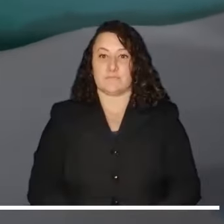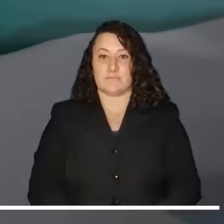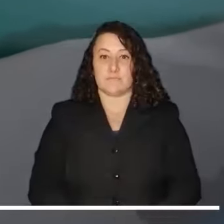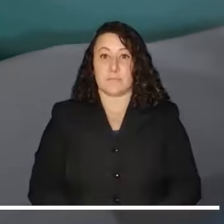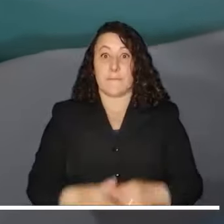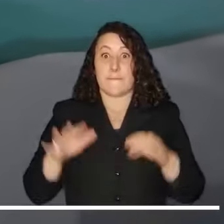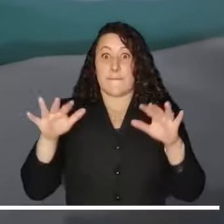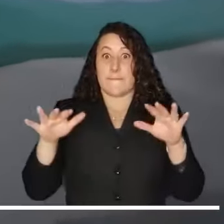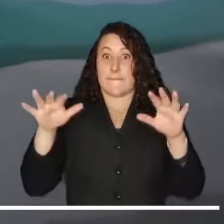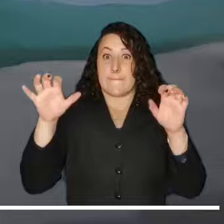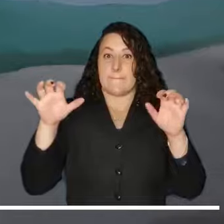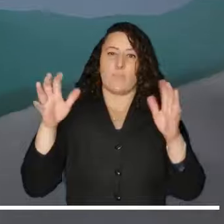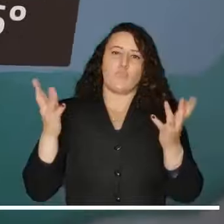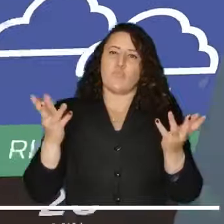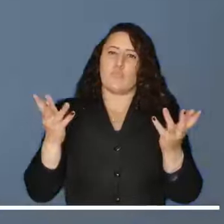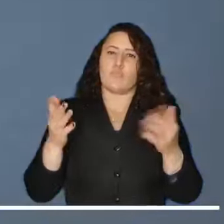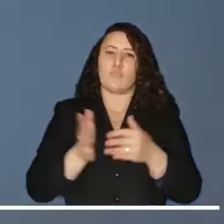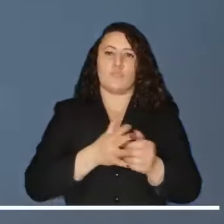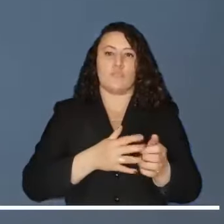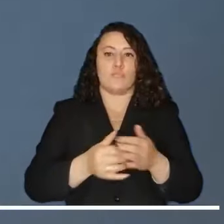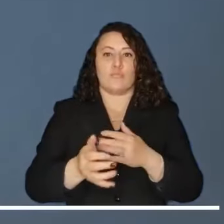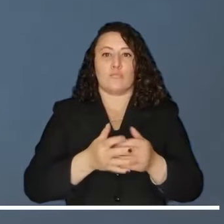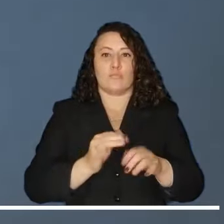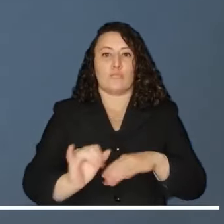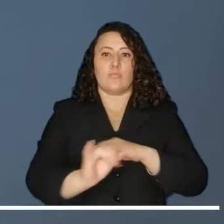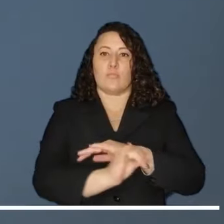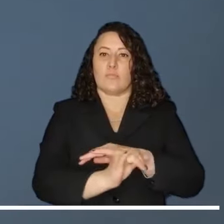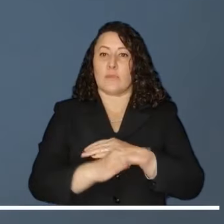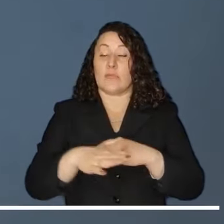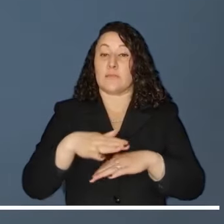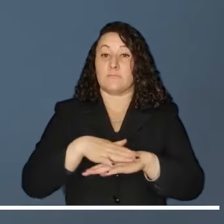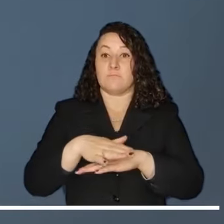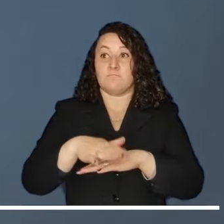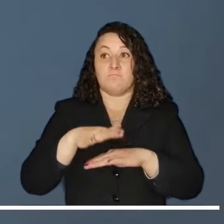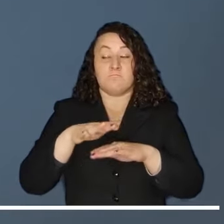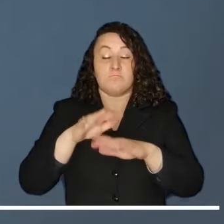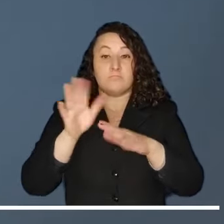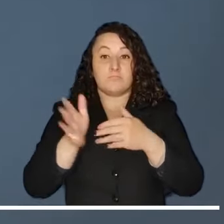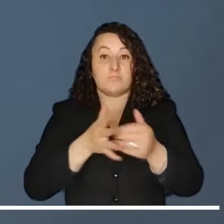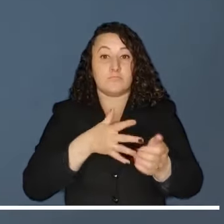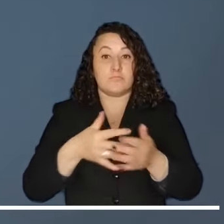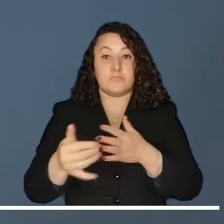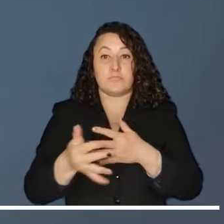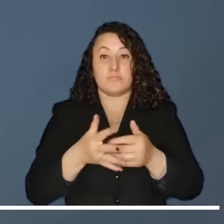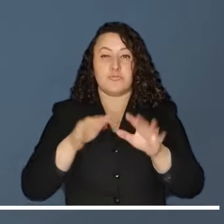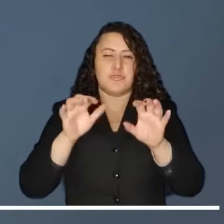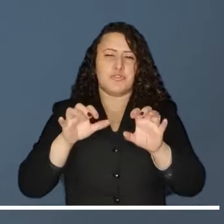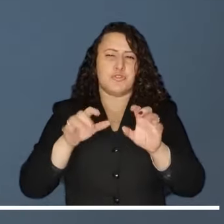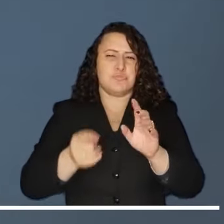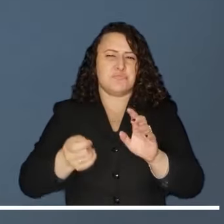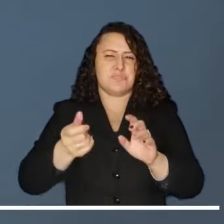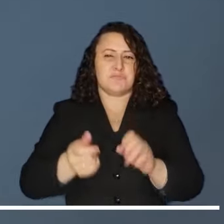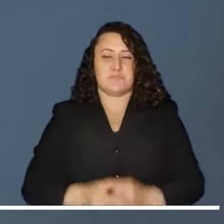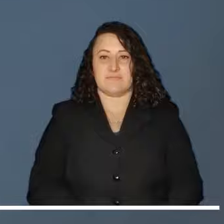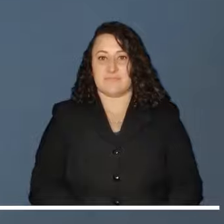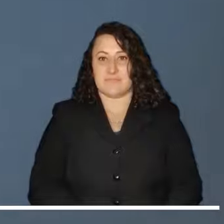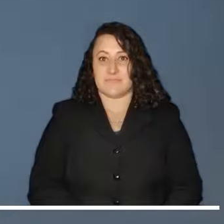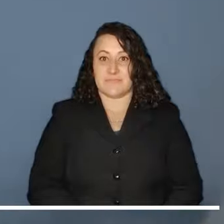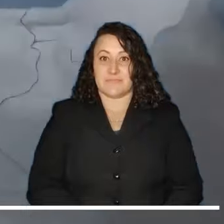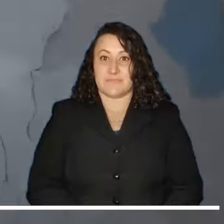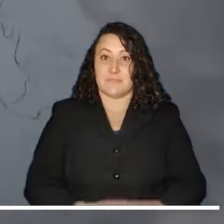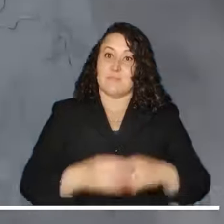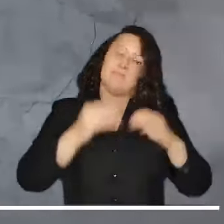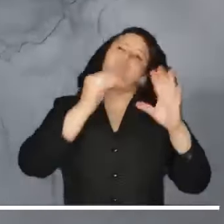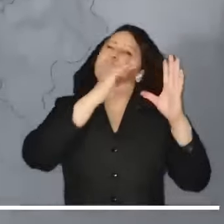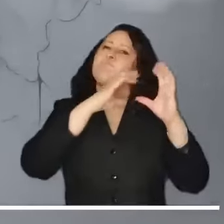seco regresará a la isla de Providencia, mientras que en San Andrés se esperan lloviznas esporádicas. Las nubes y las